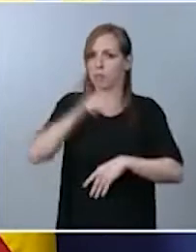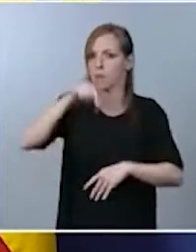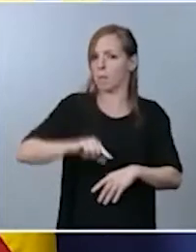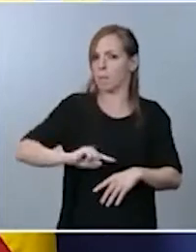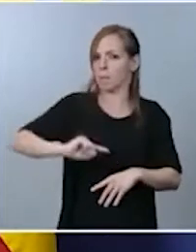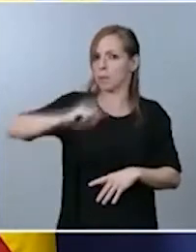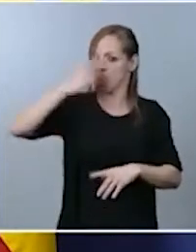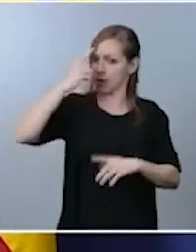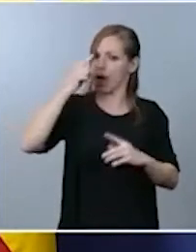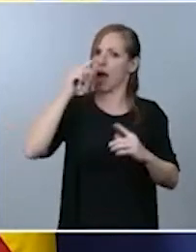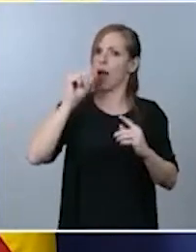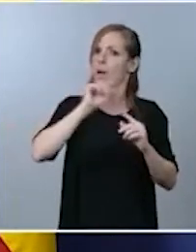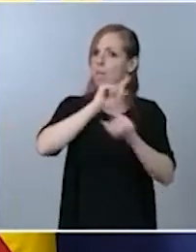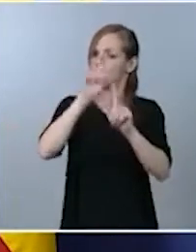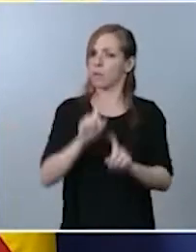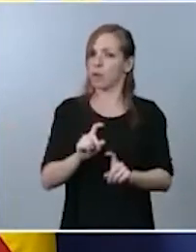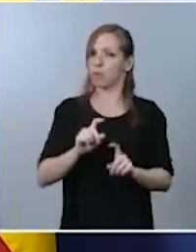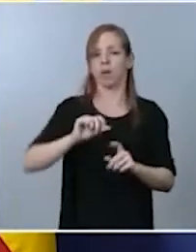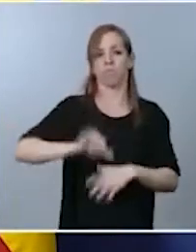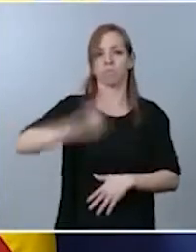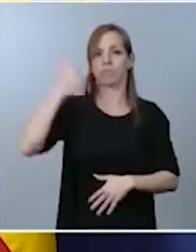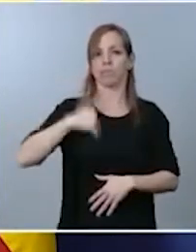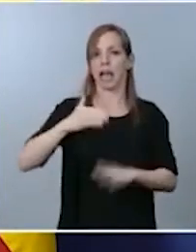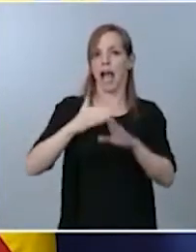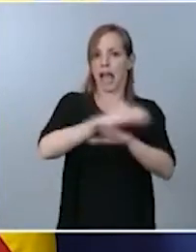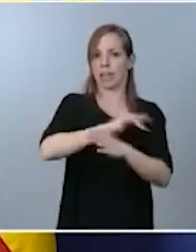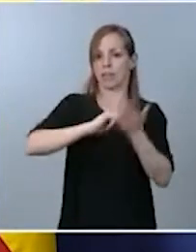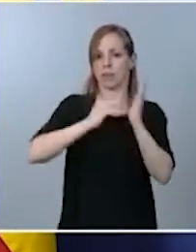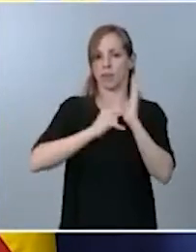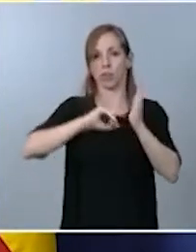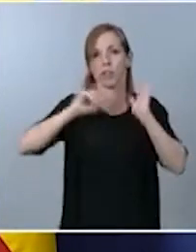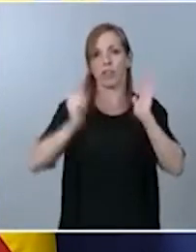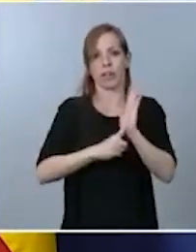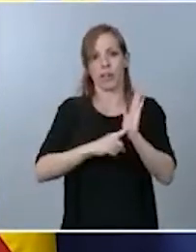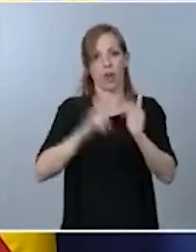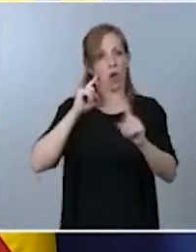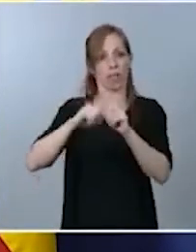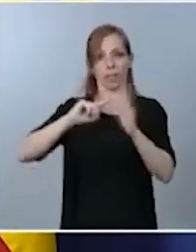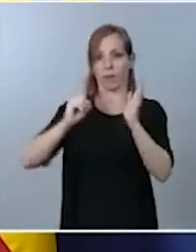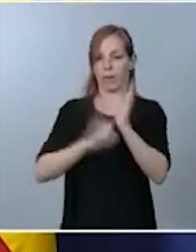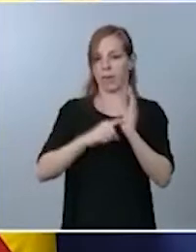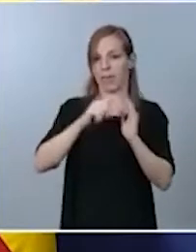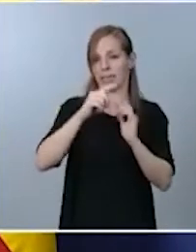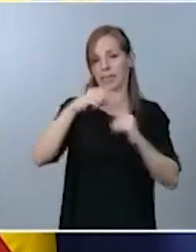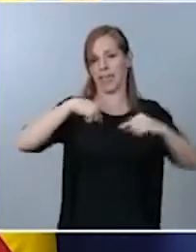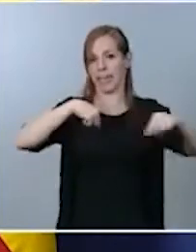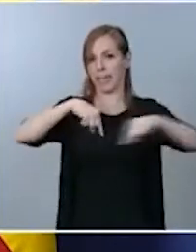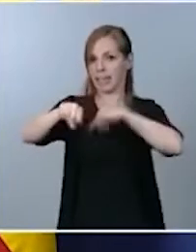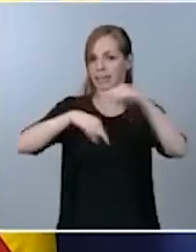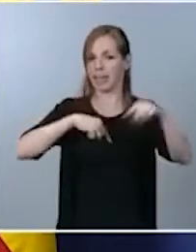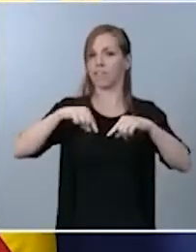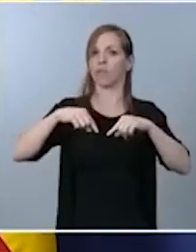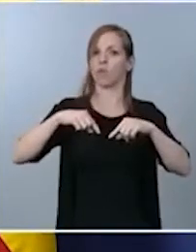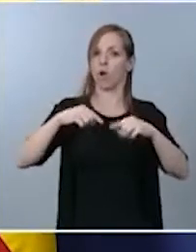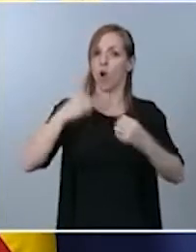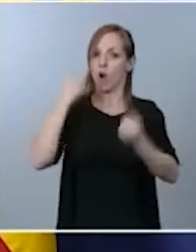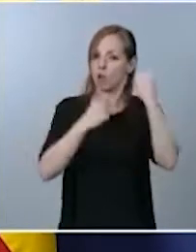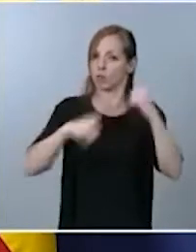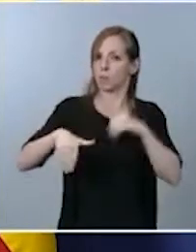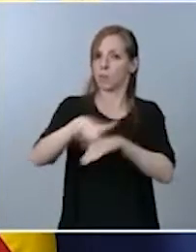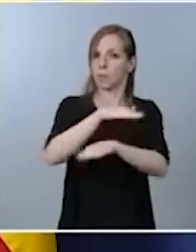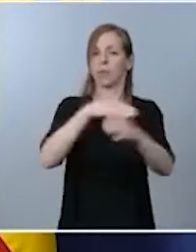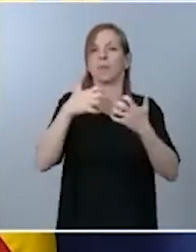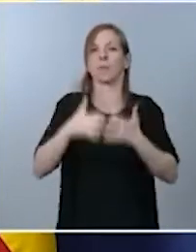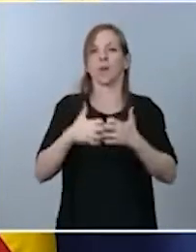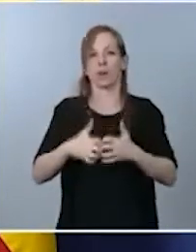anteproyecto de ley de reforma de la ley del texto refundido Ley de Tráfico, Circulación de Vehículos a Motor y Seguridad